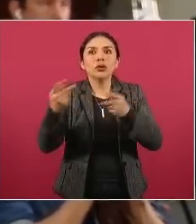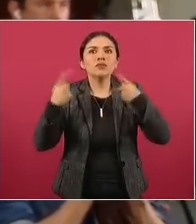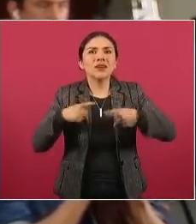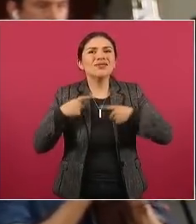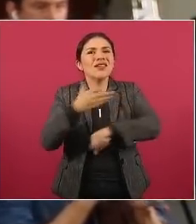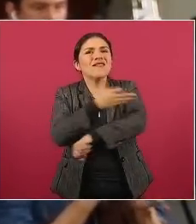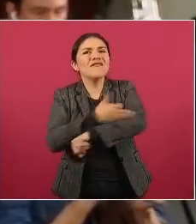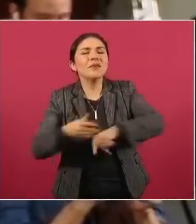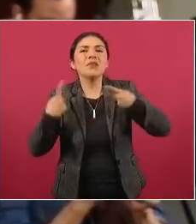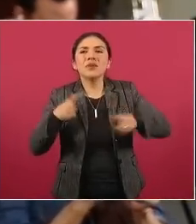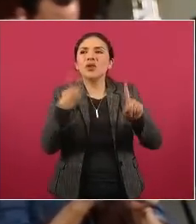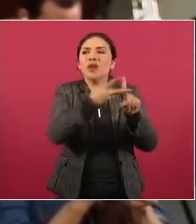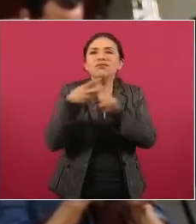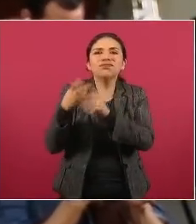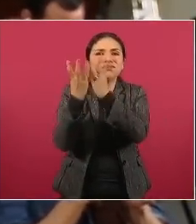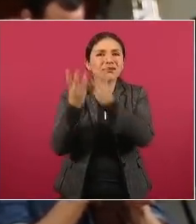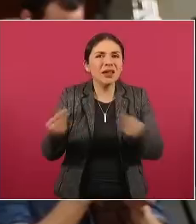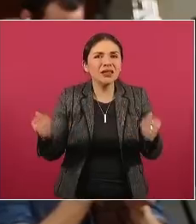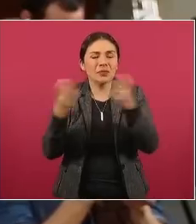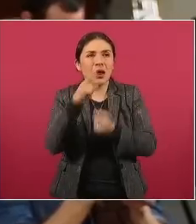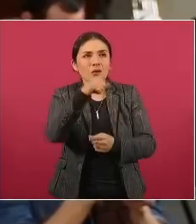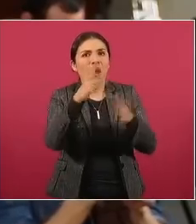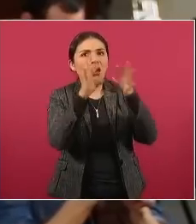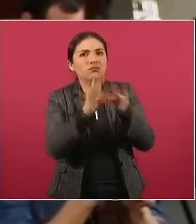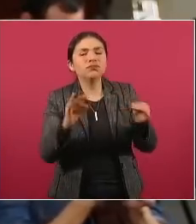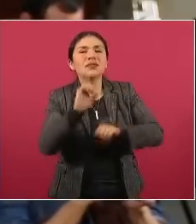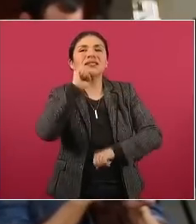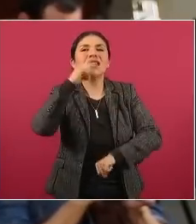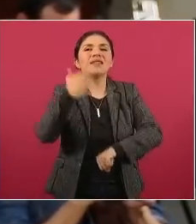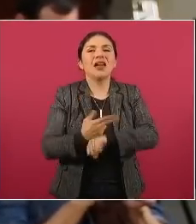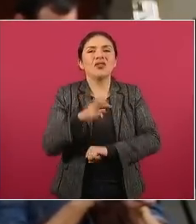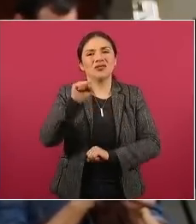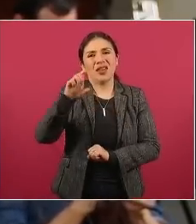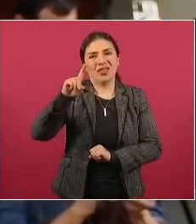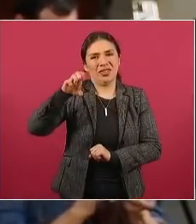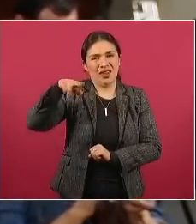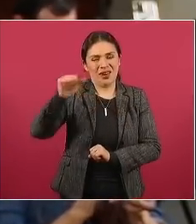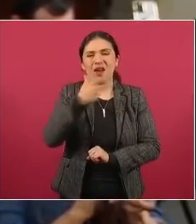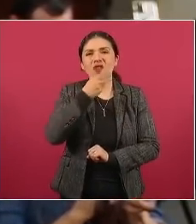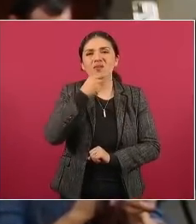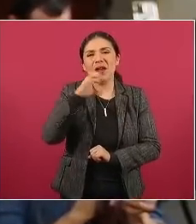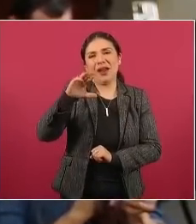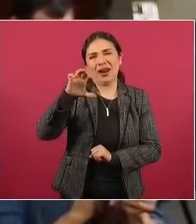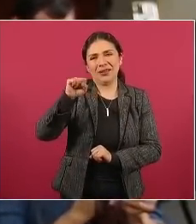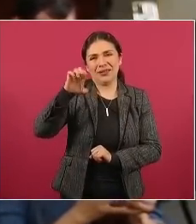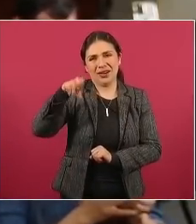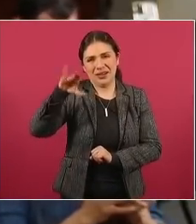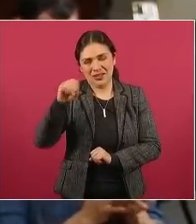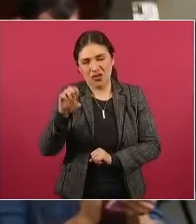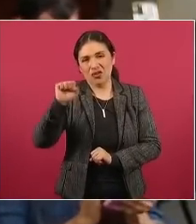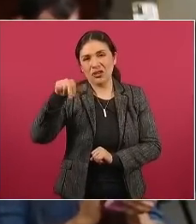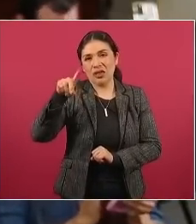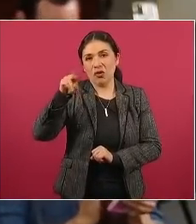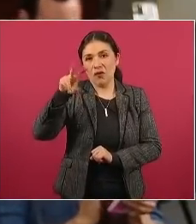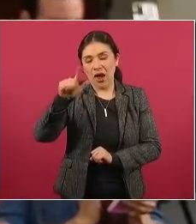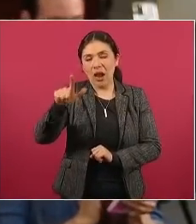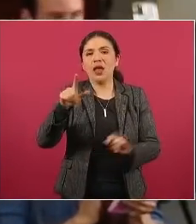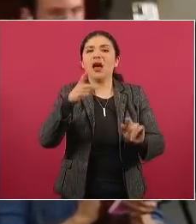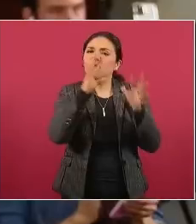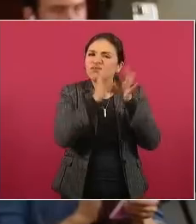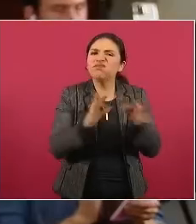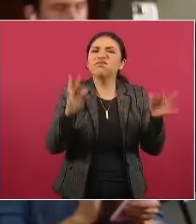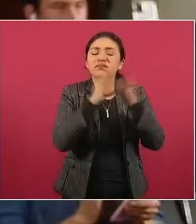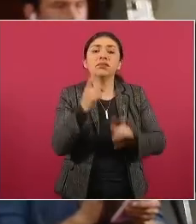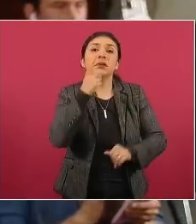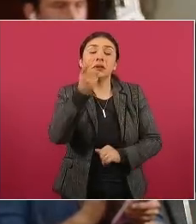Se escuda obviamente en decir no, es que hubo gente arriba que dio órdenes pero eso no cuela.